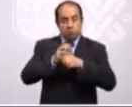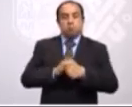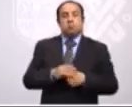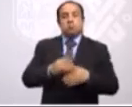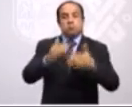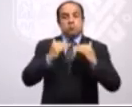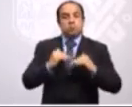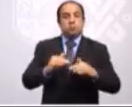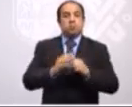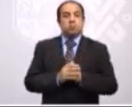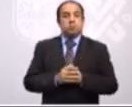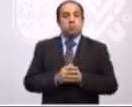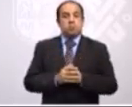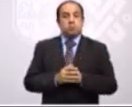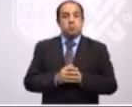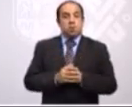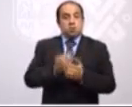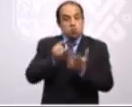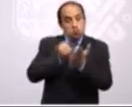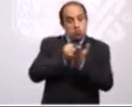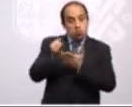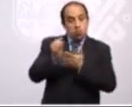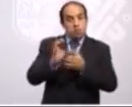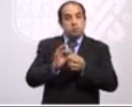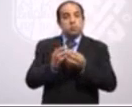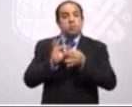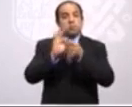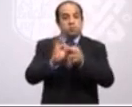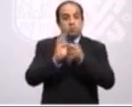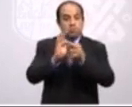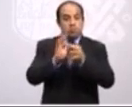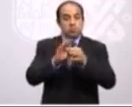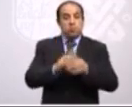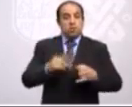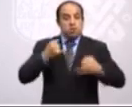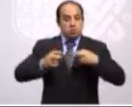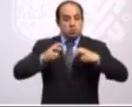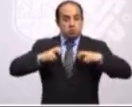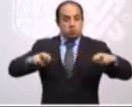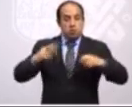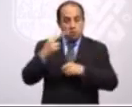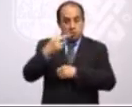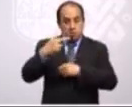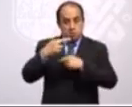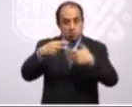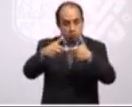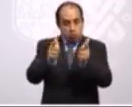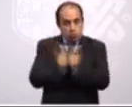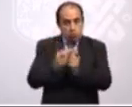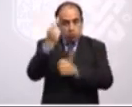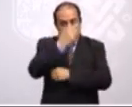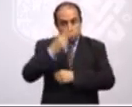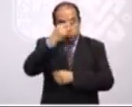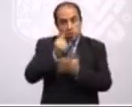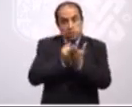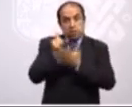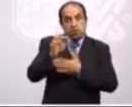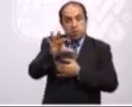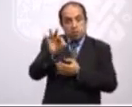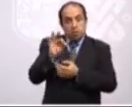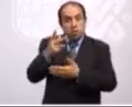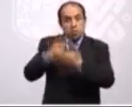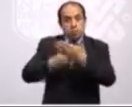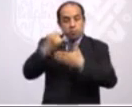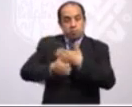Por unanimidad, el jurado, este grupo revisor, decidió seleccionar al proyecto